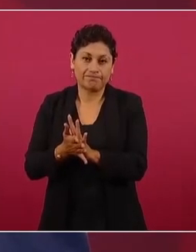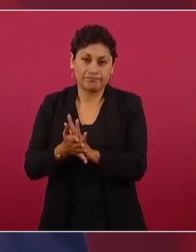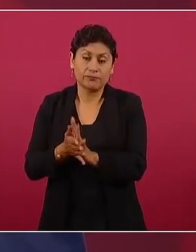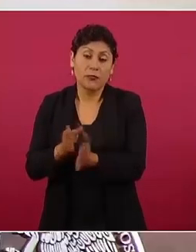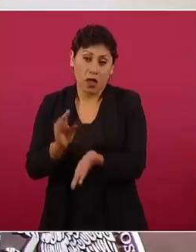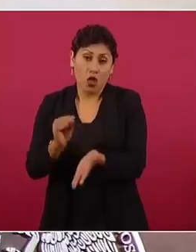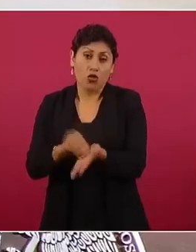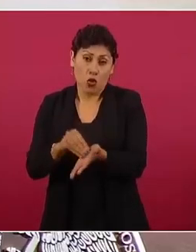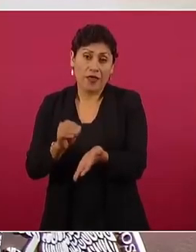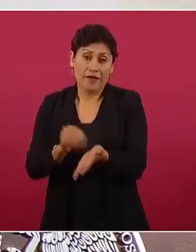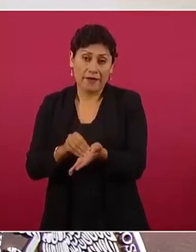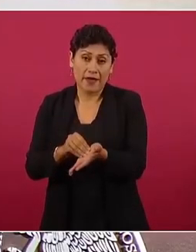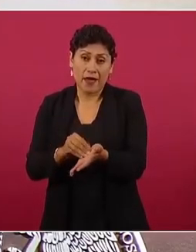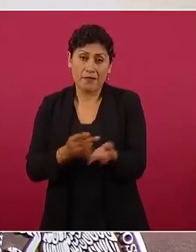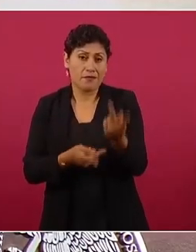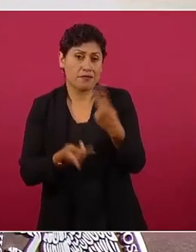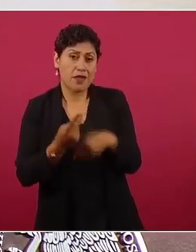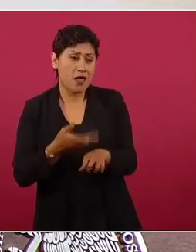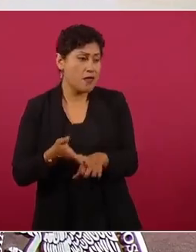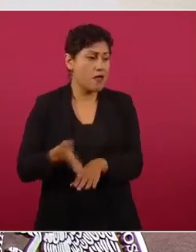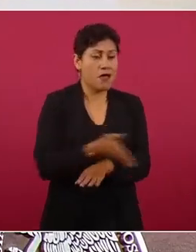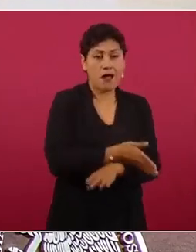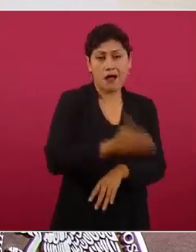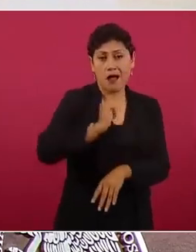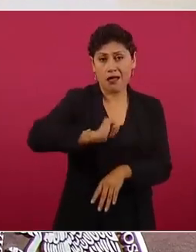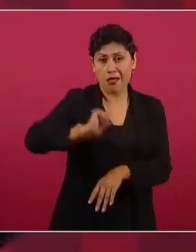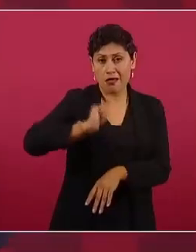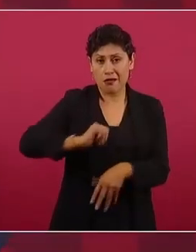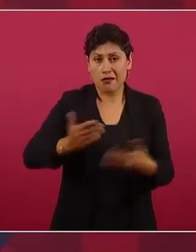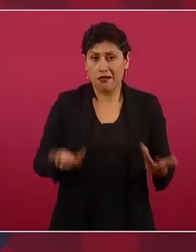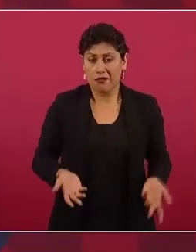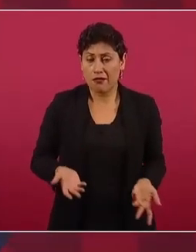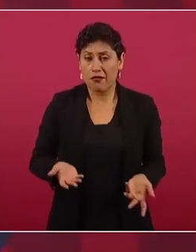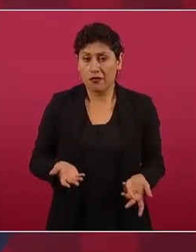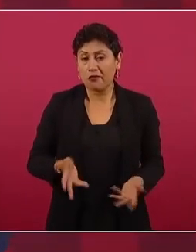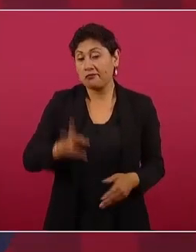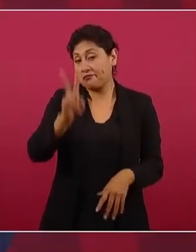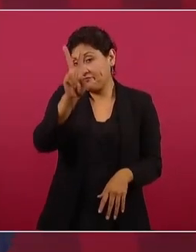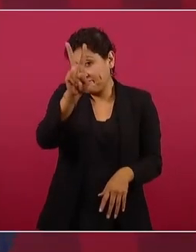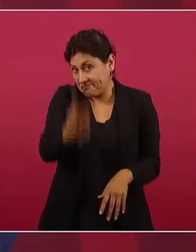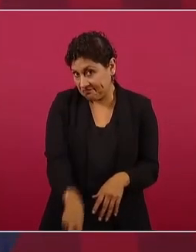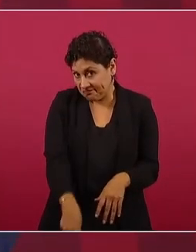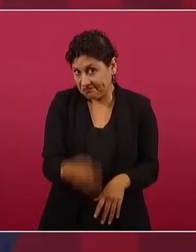del antiguo régimen. esa es la verdad.